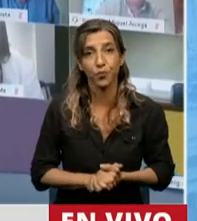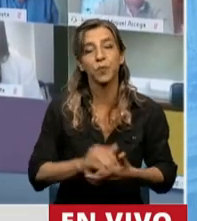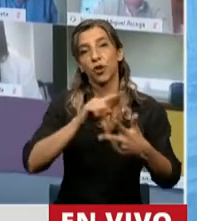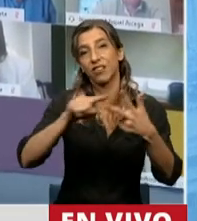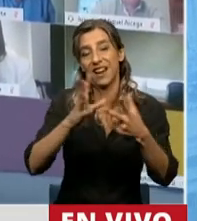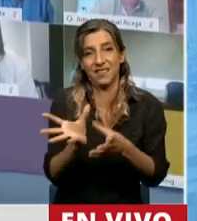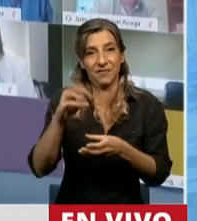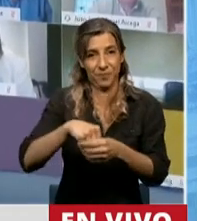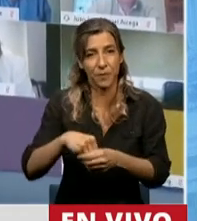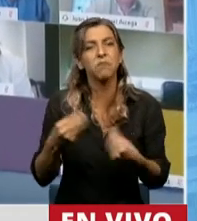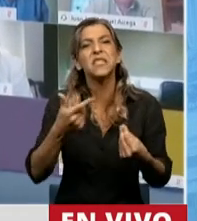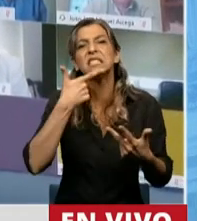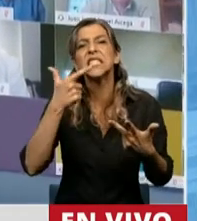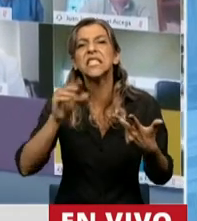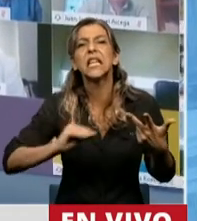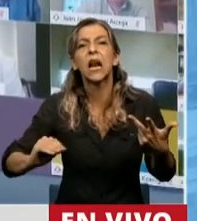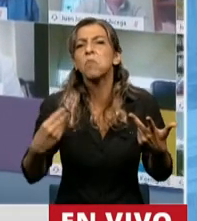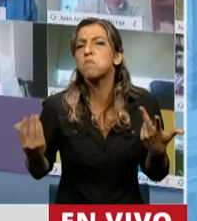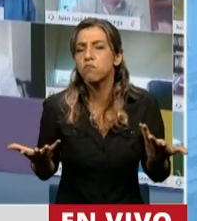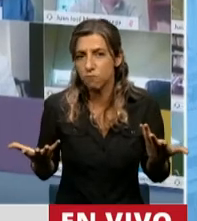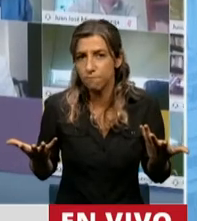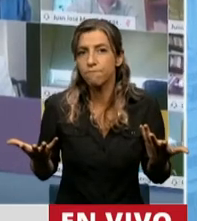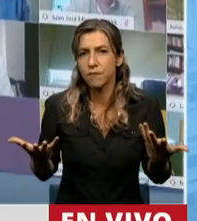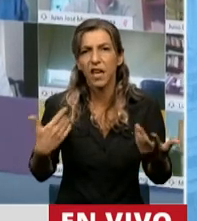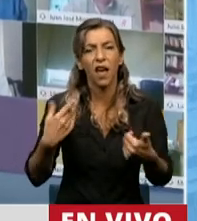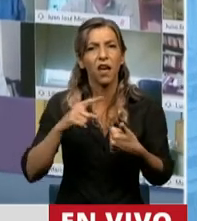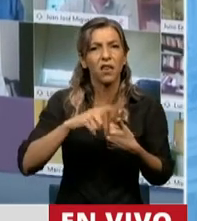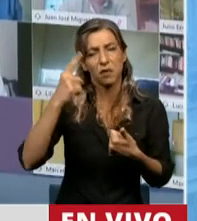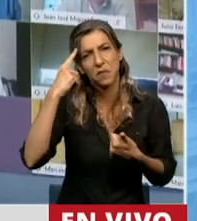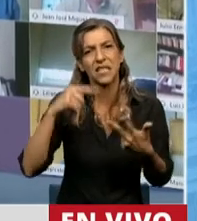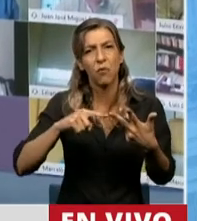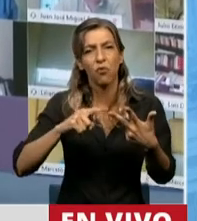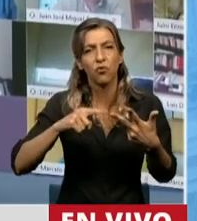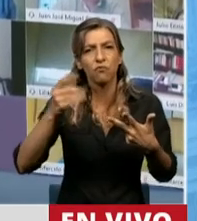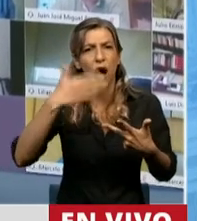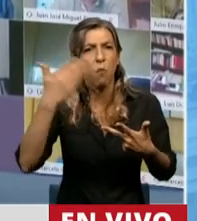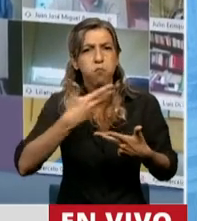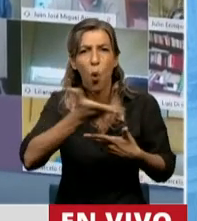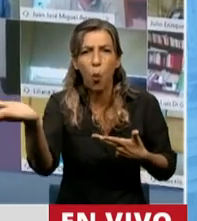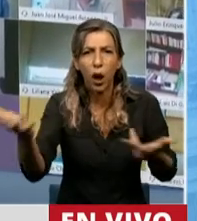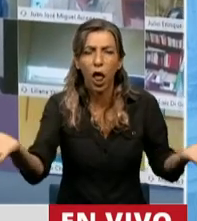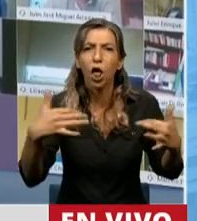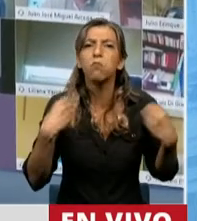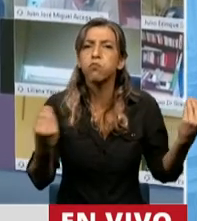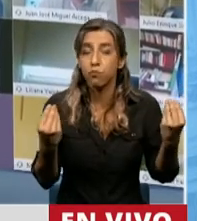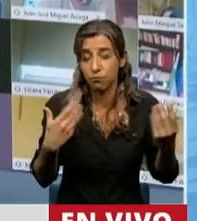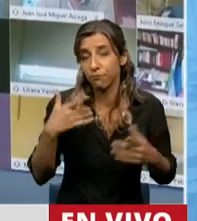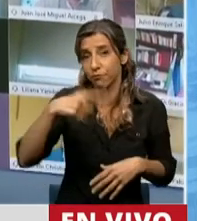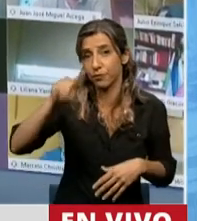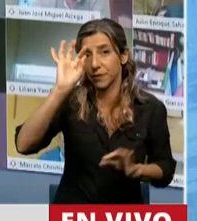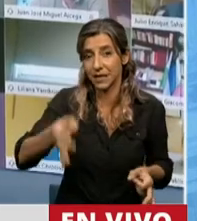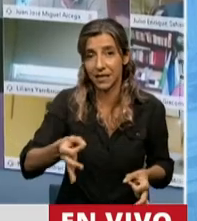el Senado de la Nación? Bueno, ¿y por qué audiencia pública en el Senado de la Nación? Como ustedes saben, los jueces